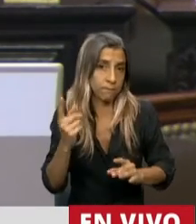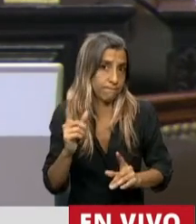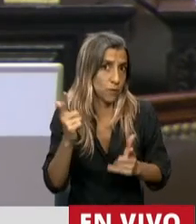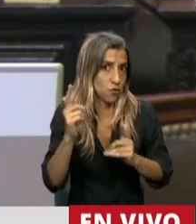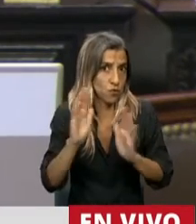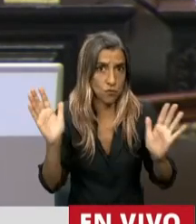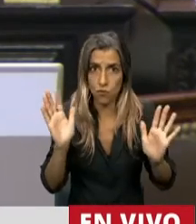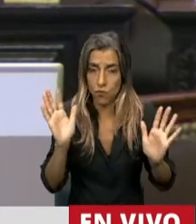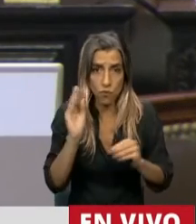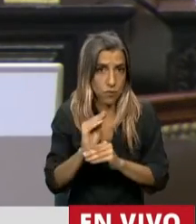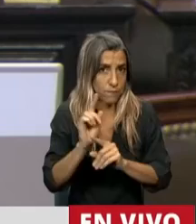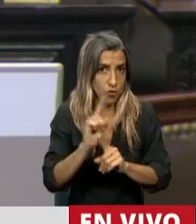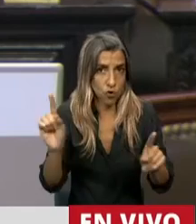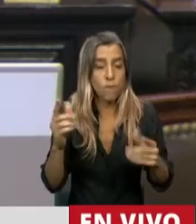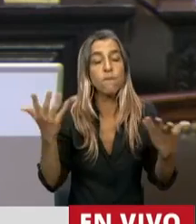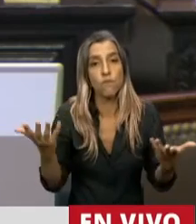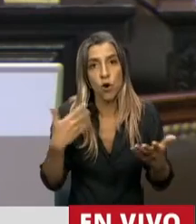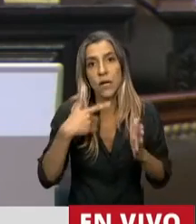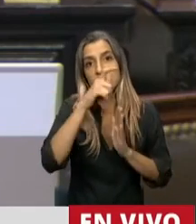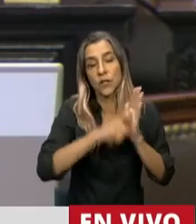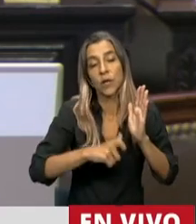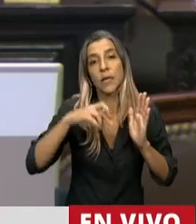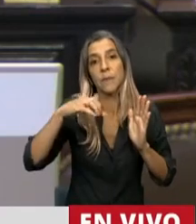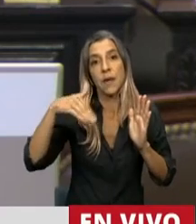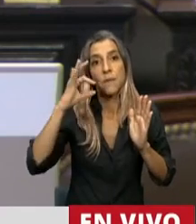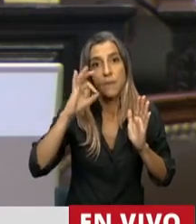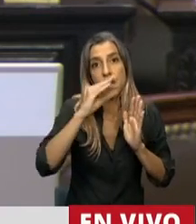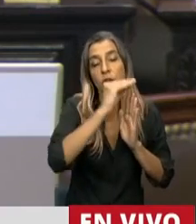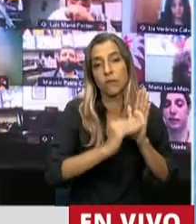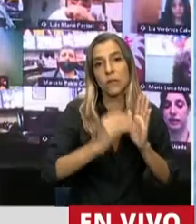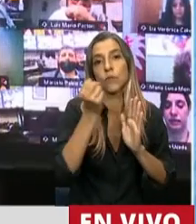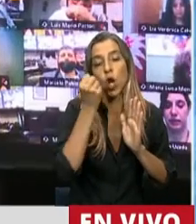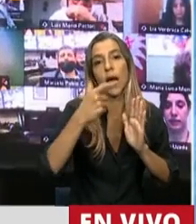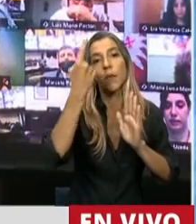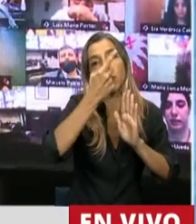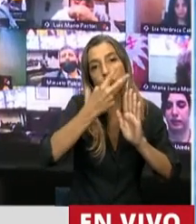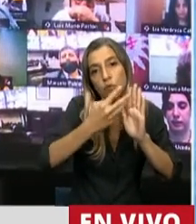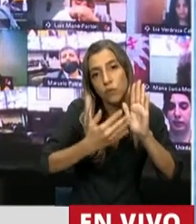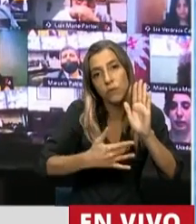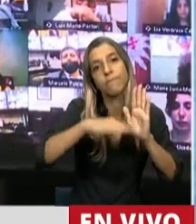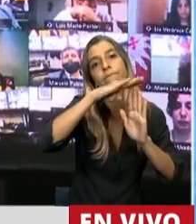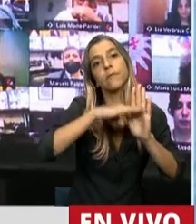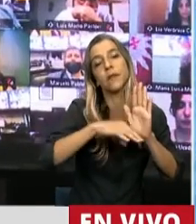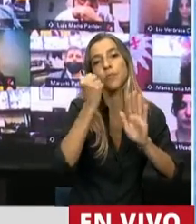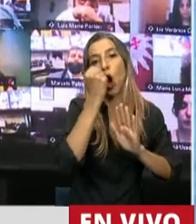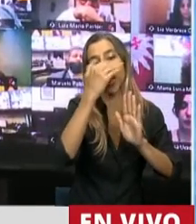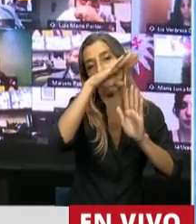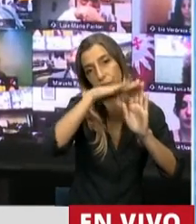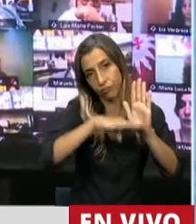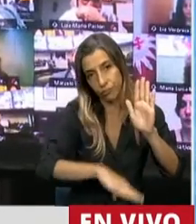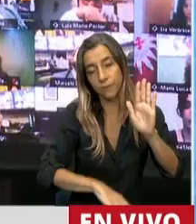trabajo y evaluación de cuáles son las cosas que tenemos que priorizar. Estamos pasando la primera ola de la pandemia